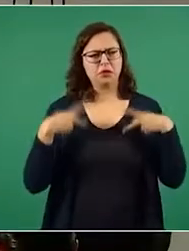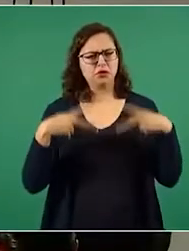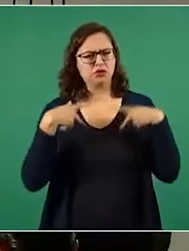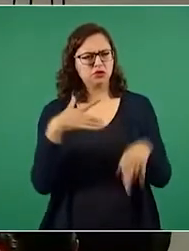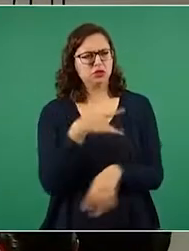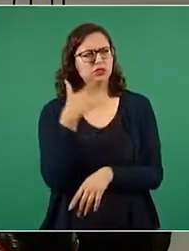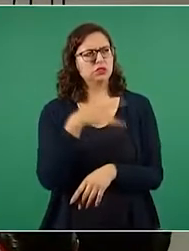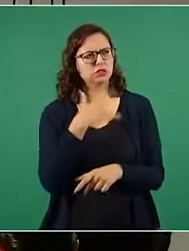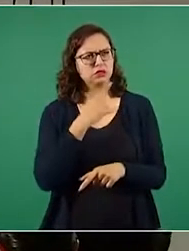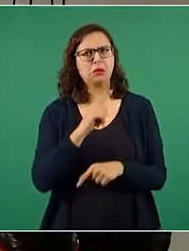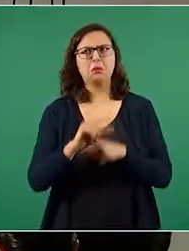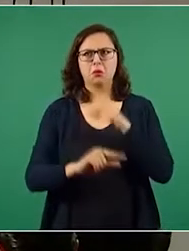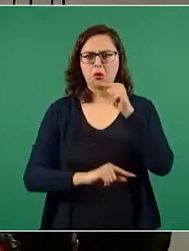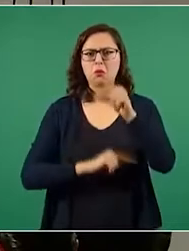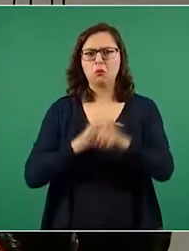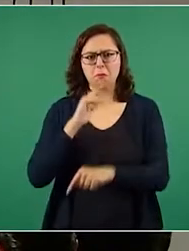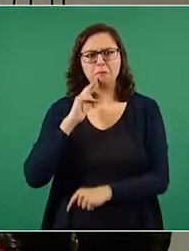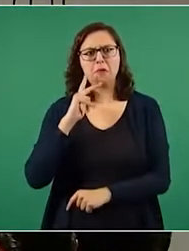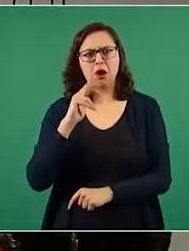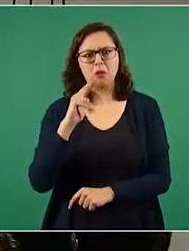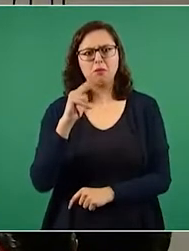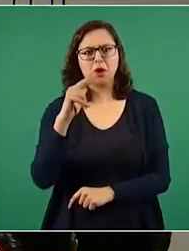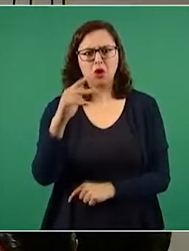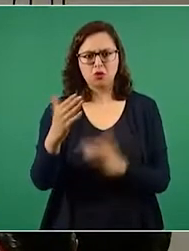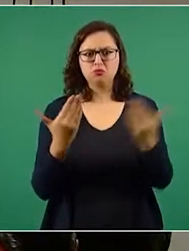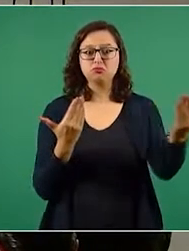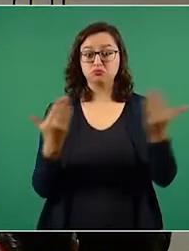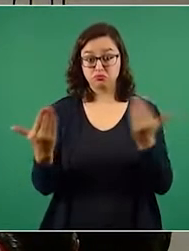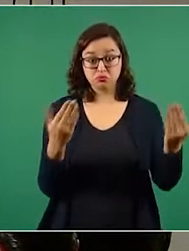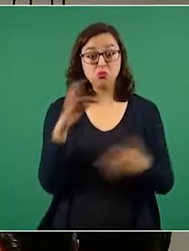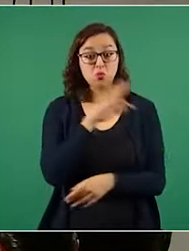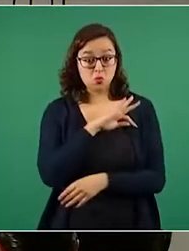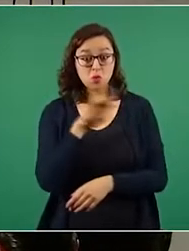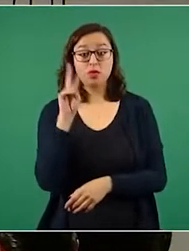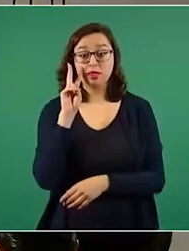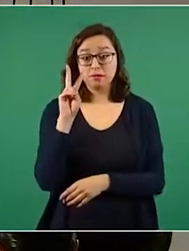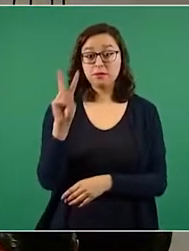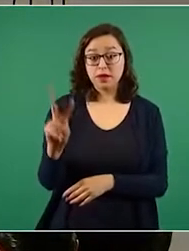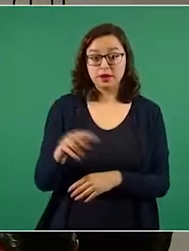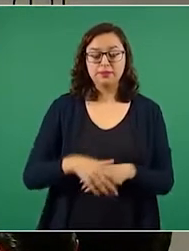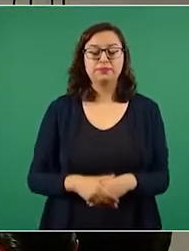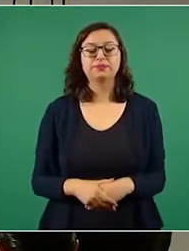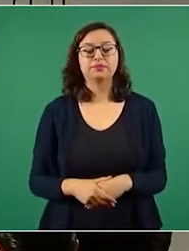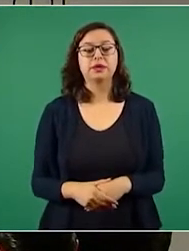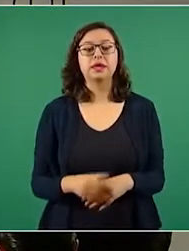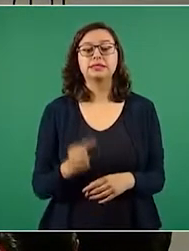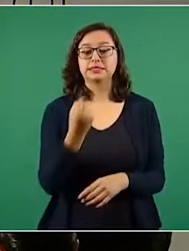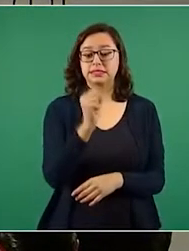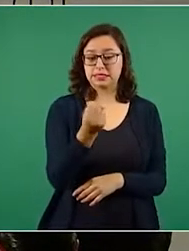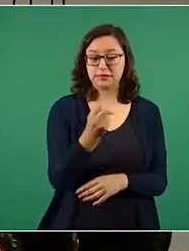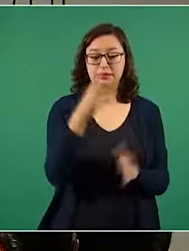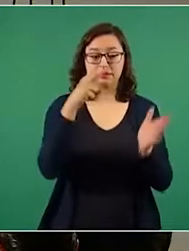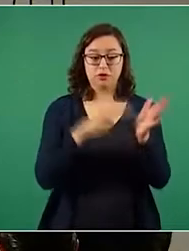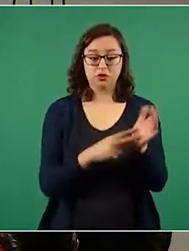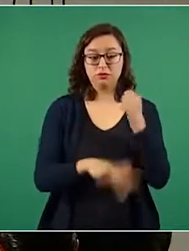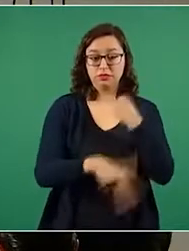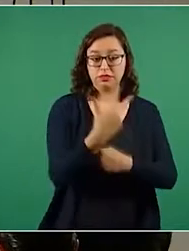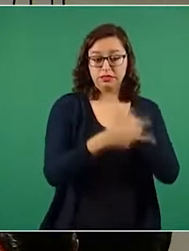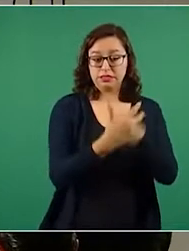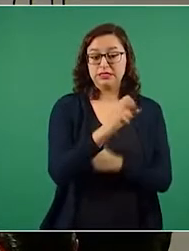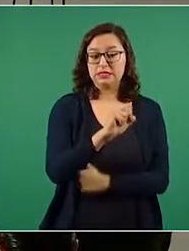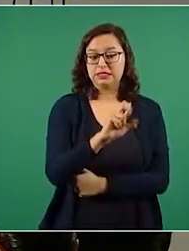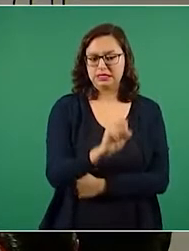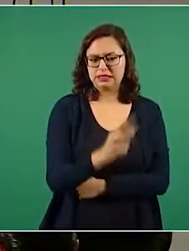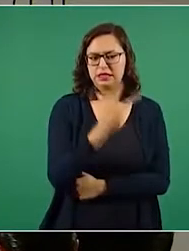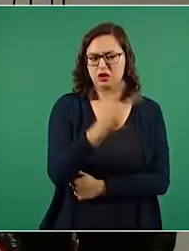tenía en 2013. Aquí vemos la gráfica. En septiembre de 2013, 68 por ciento de la